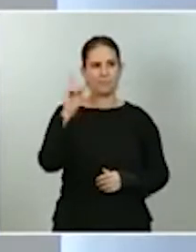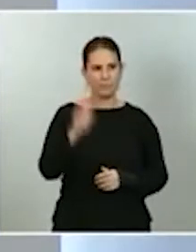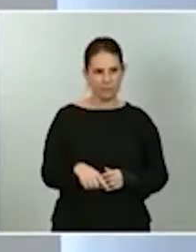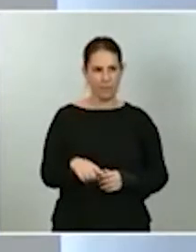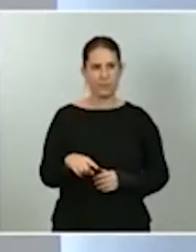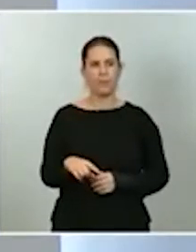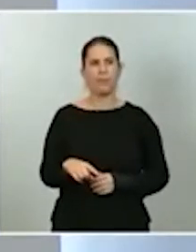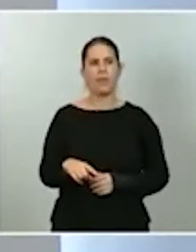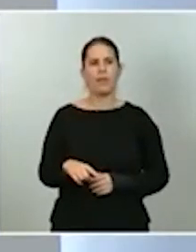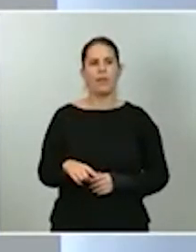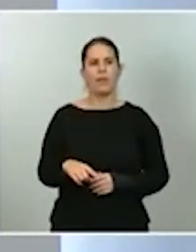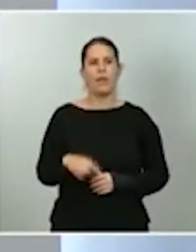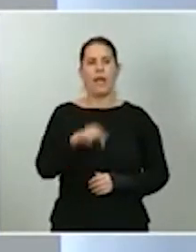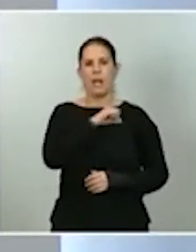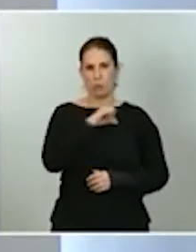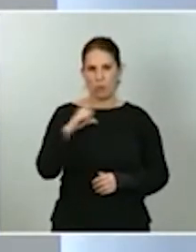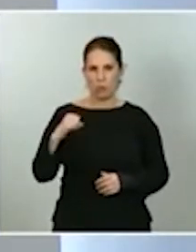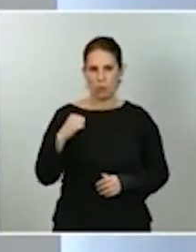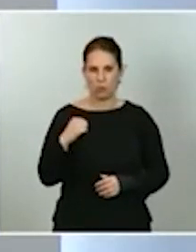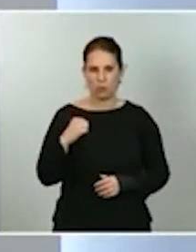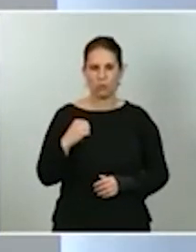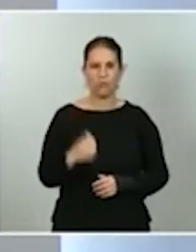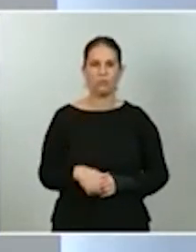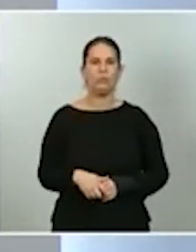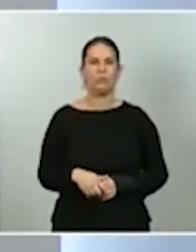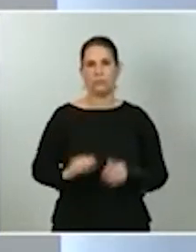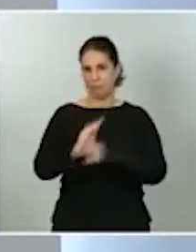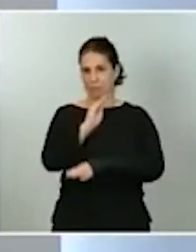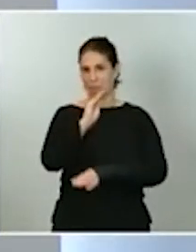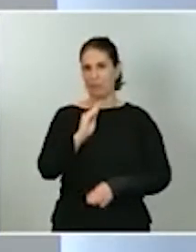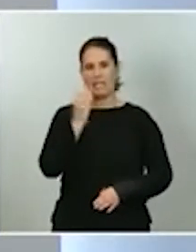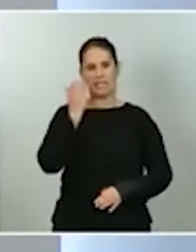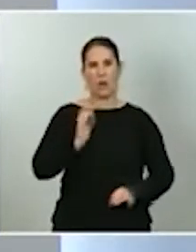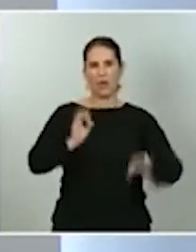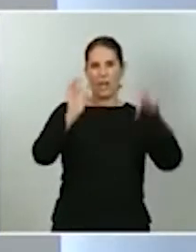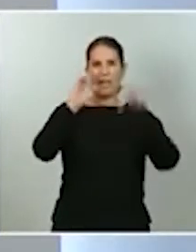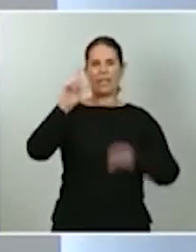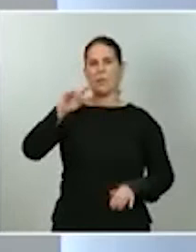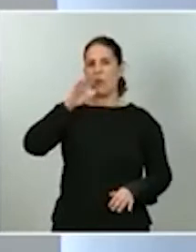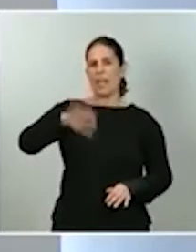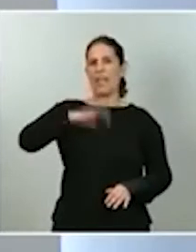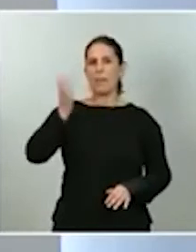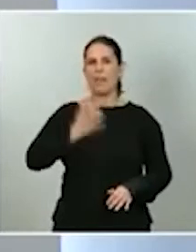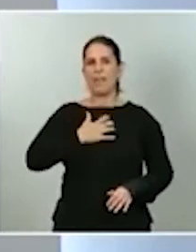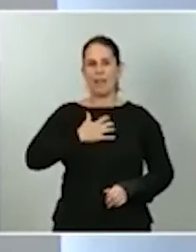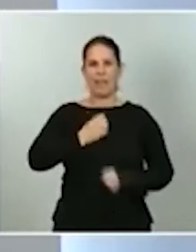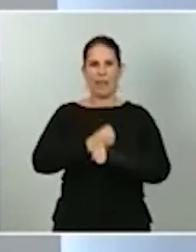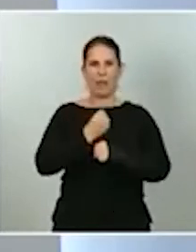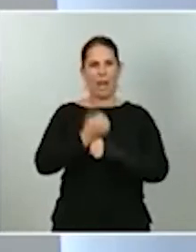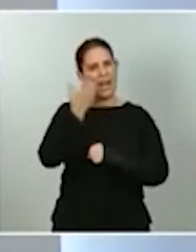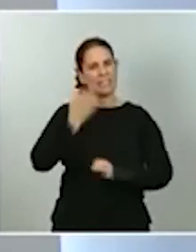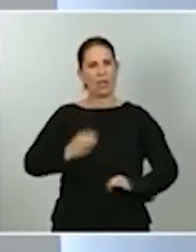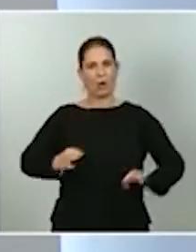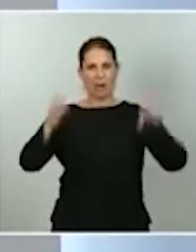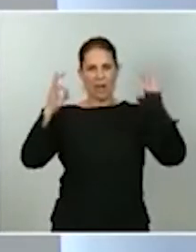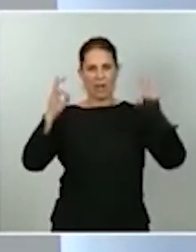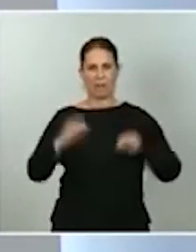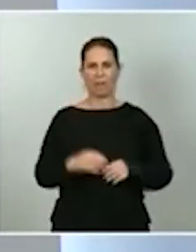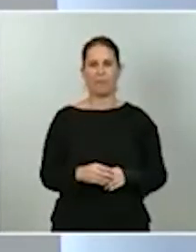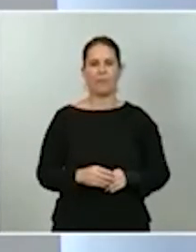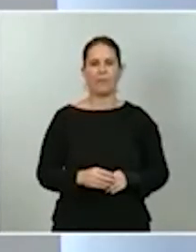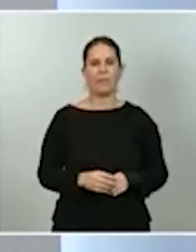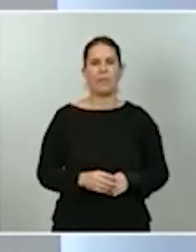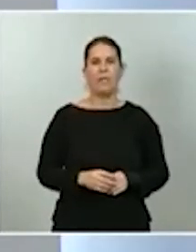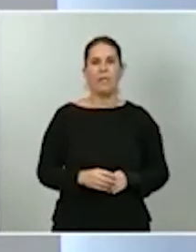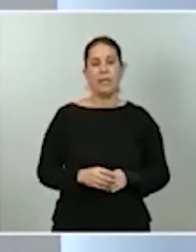los autónomos y la prestación por incapacidad laboral extraordinaria. Y dependiendo